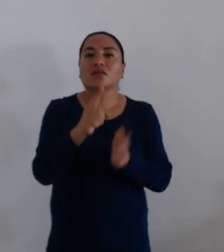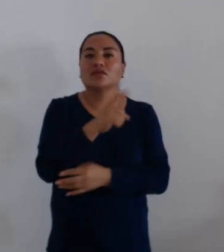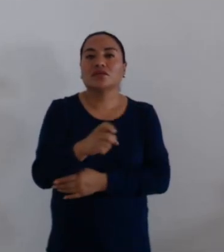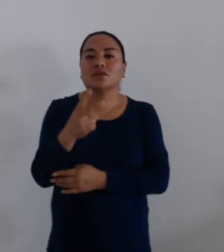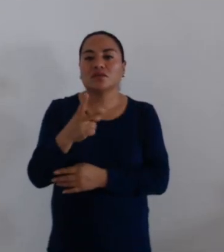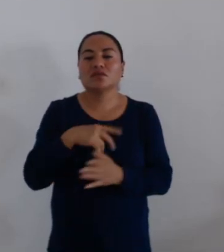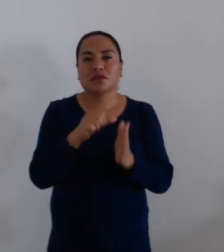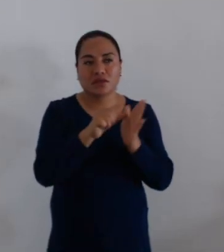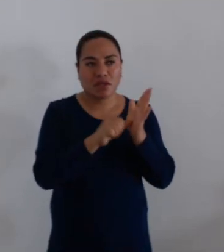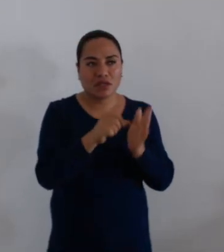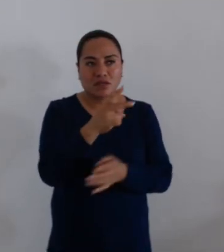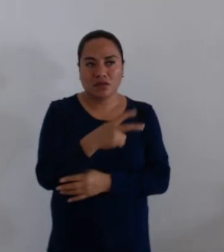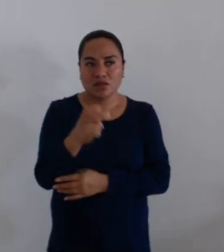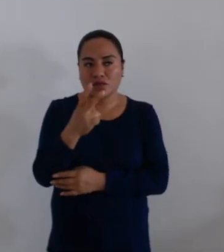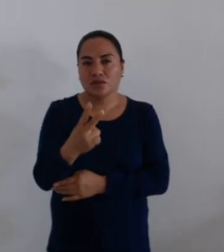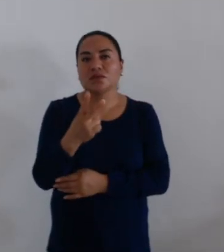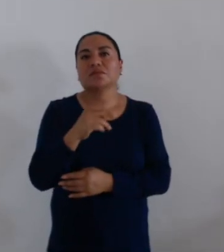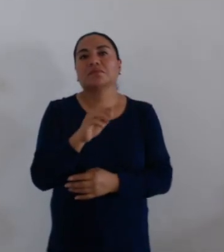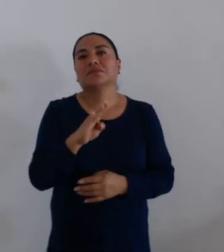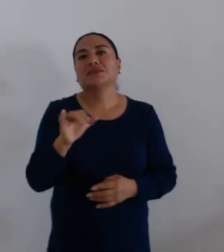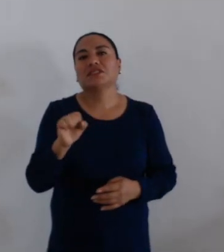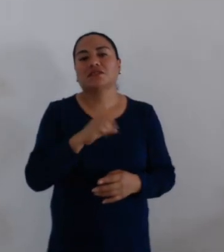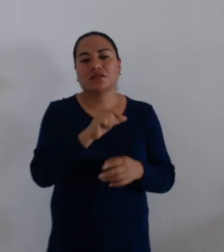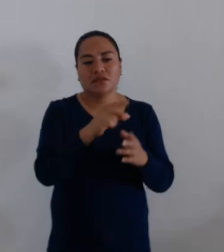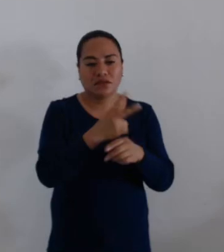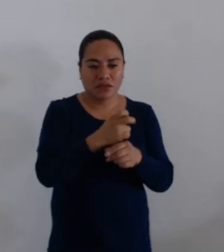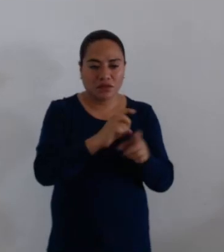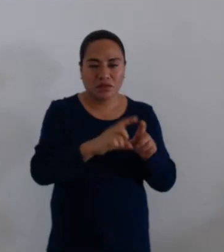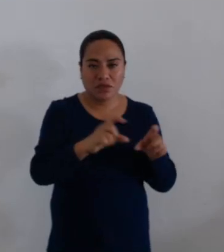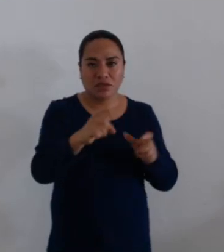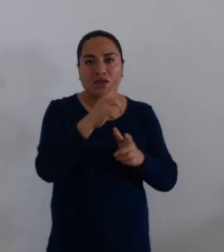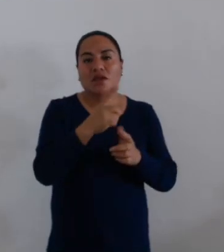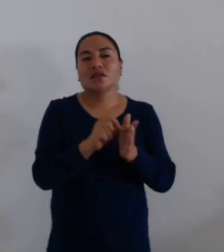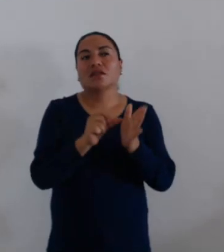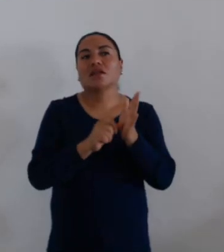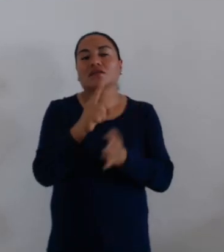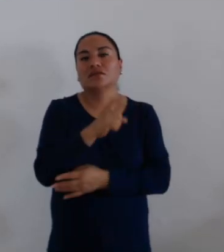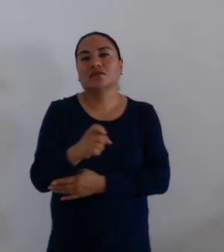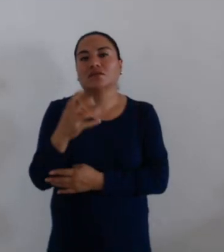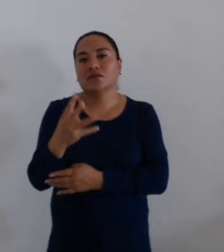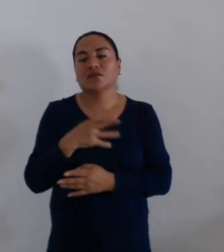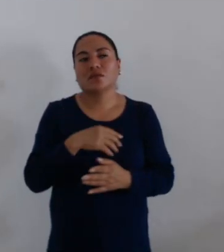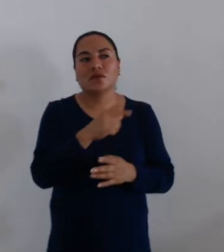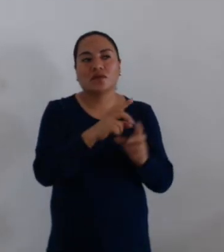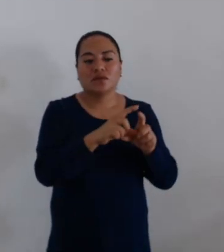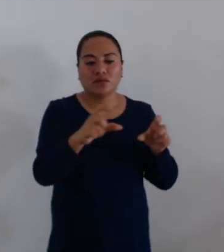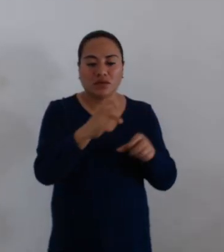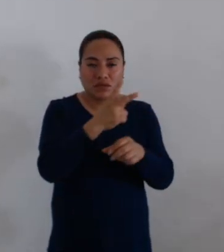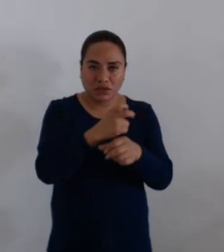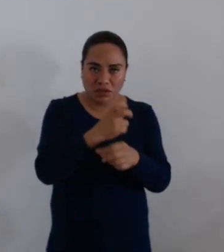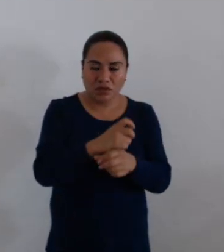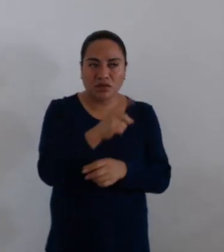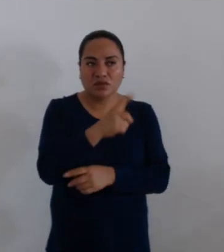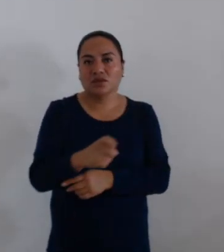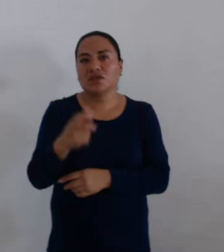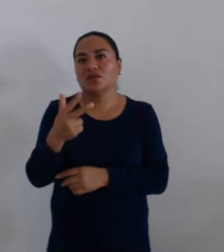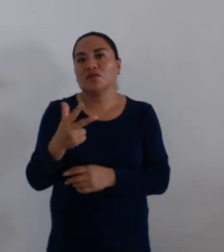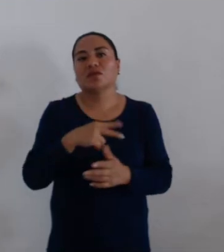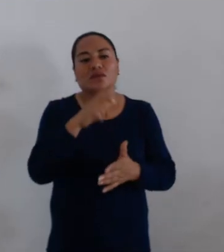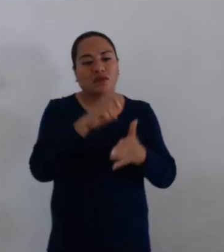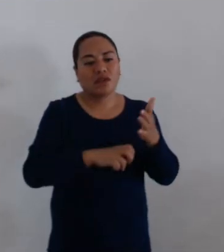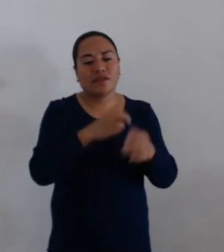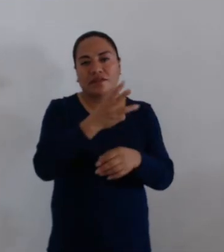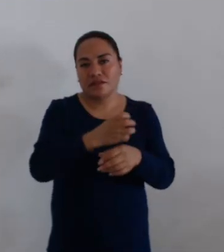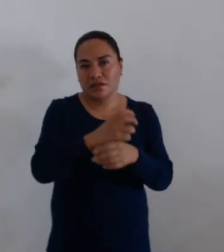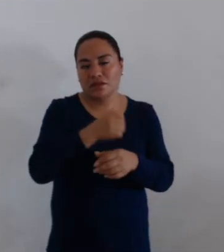artículo 102 bis, segundo párrafo del artículo 104, segundo párrafo del artículo 108, se reforma la fracción